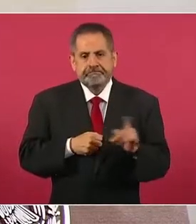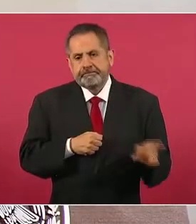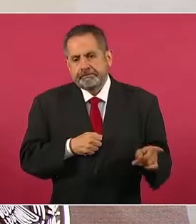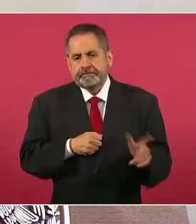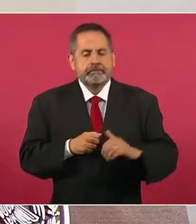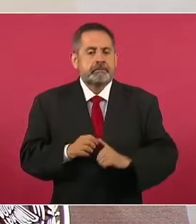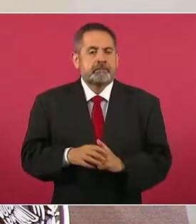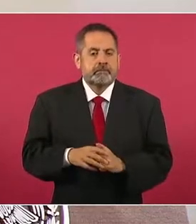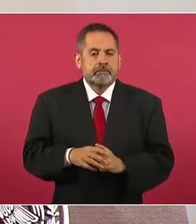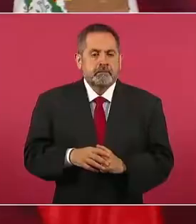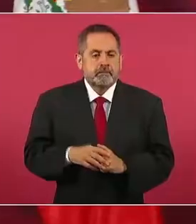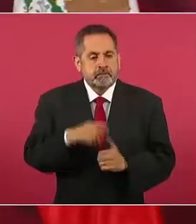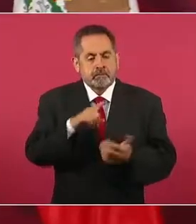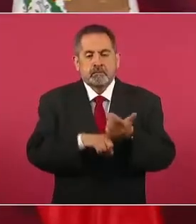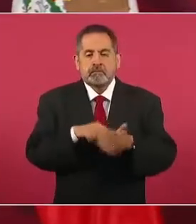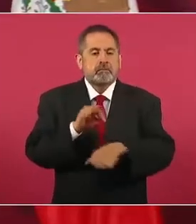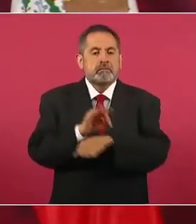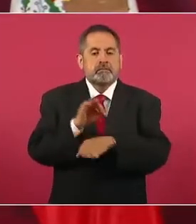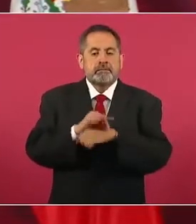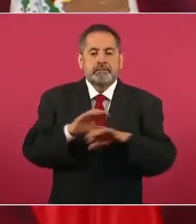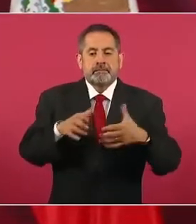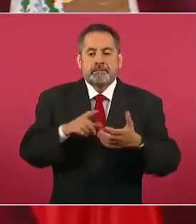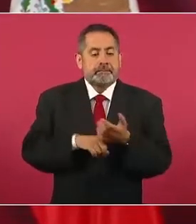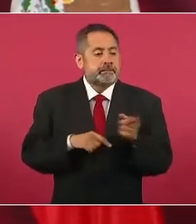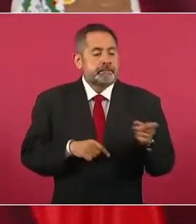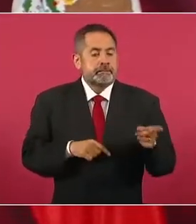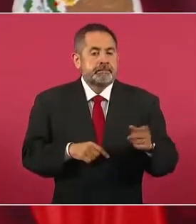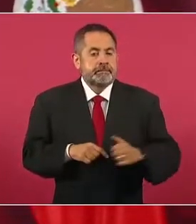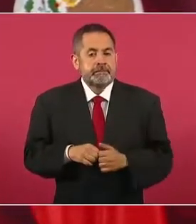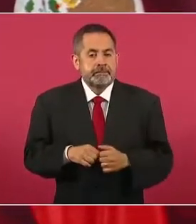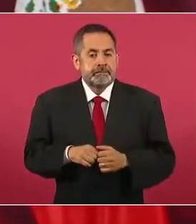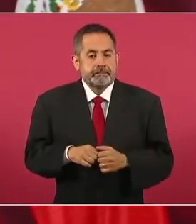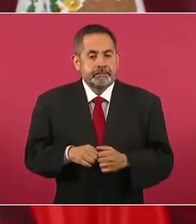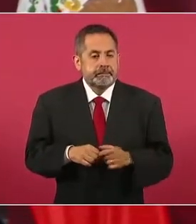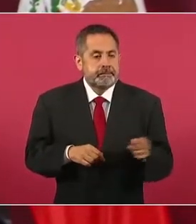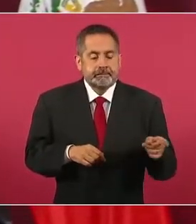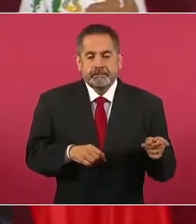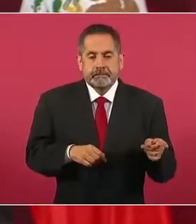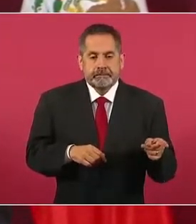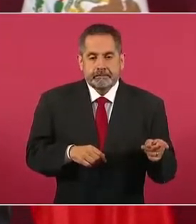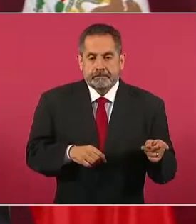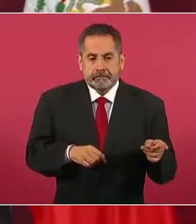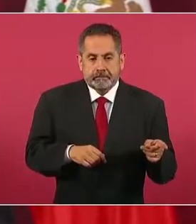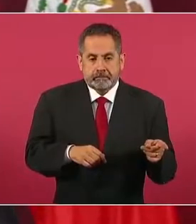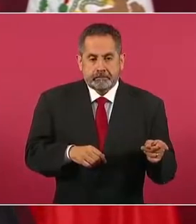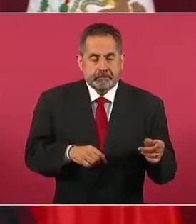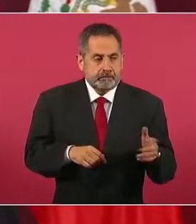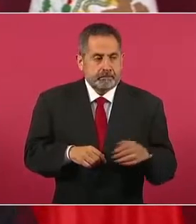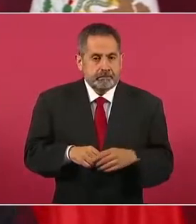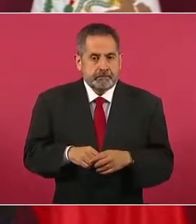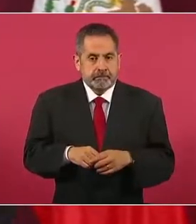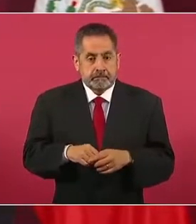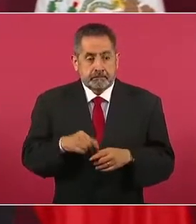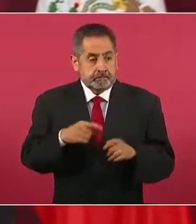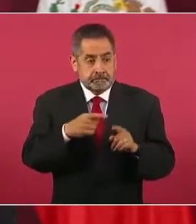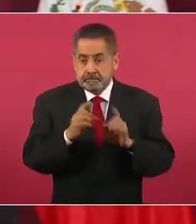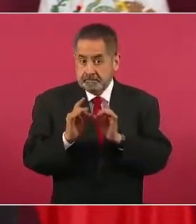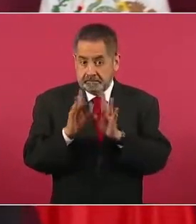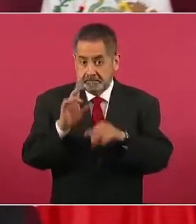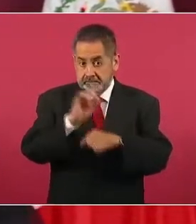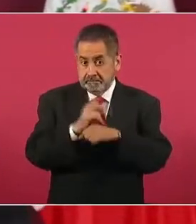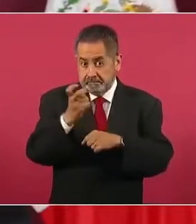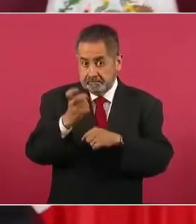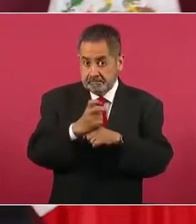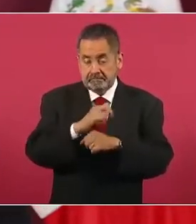Tiene protección desde que sucedieron los hechos,